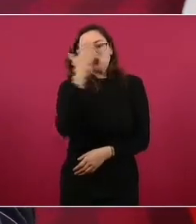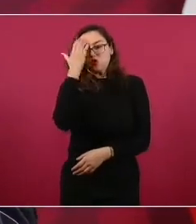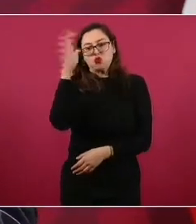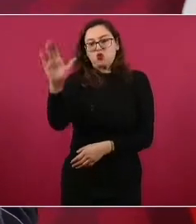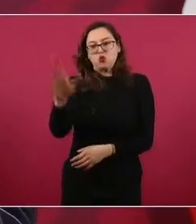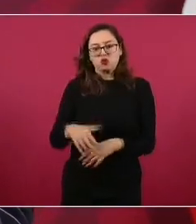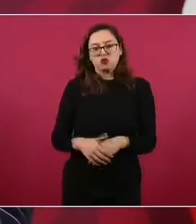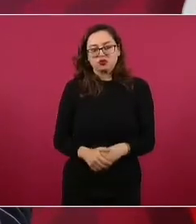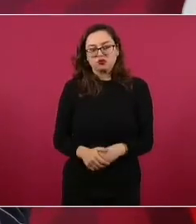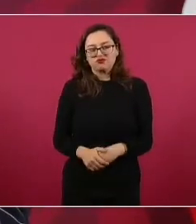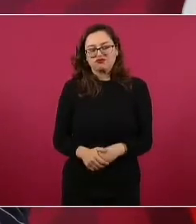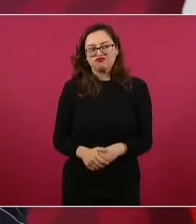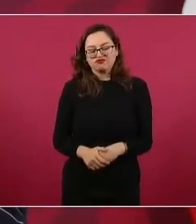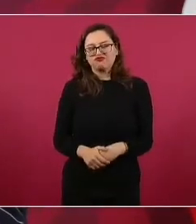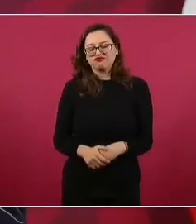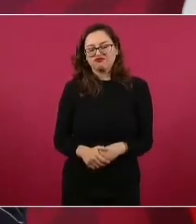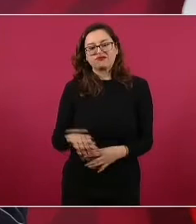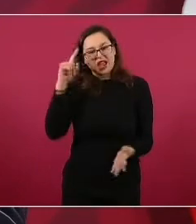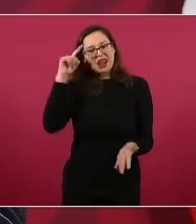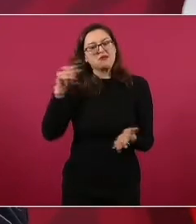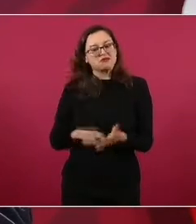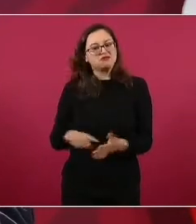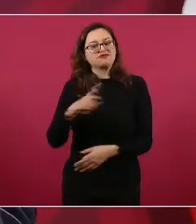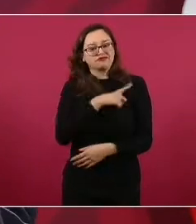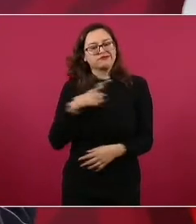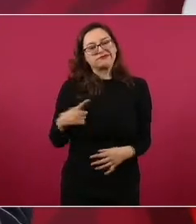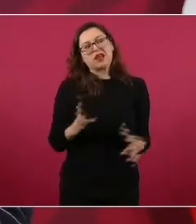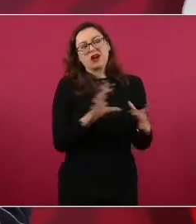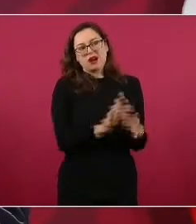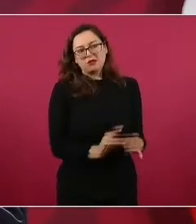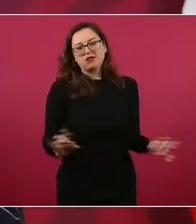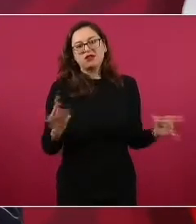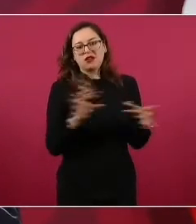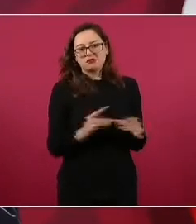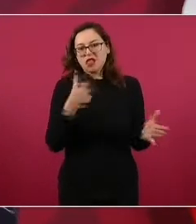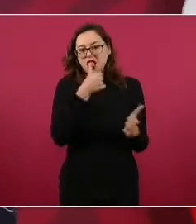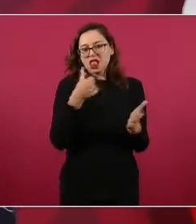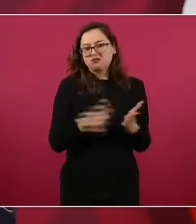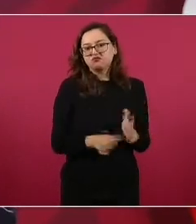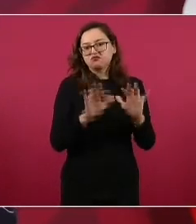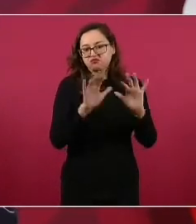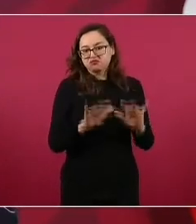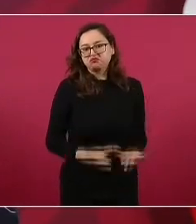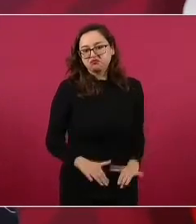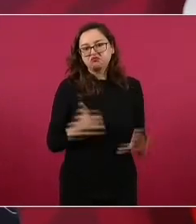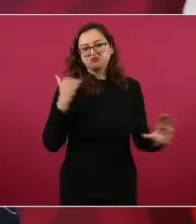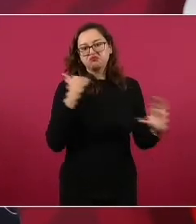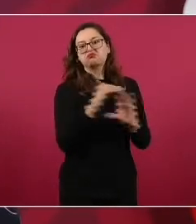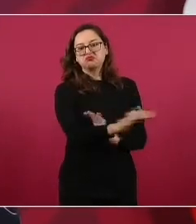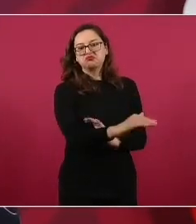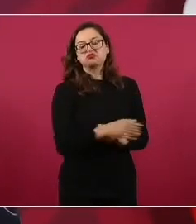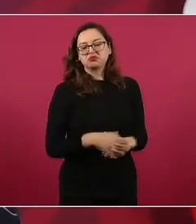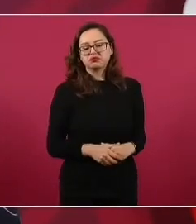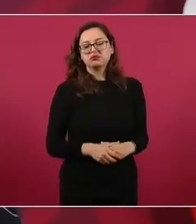le voy a explicar de que se